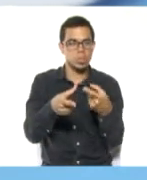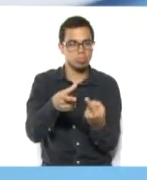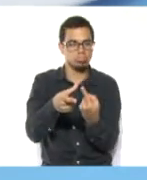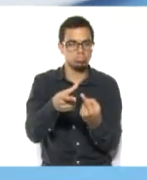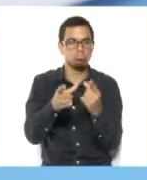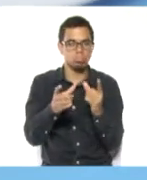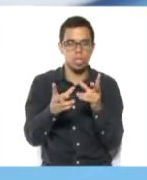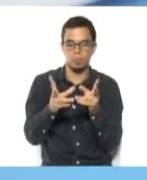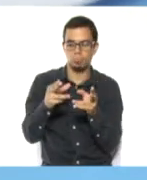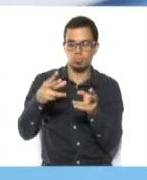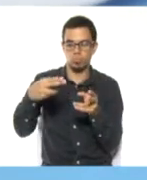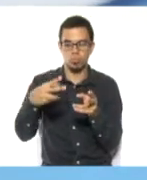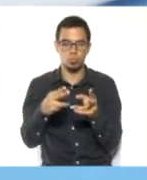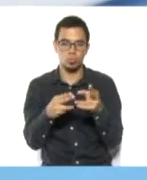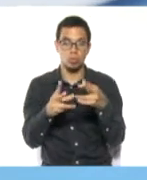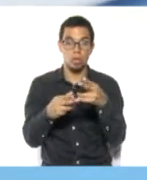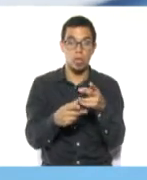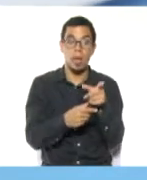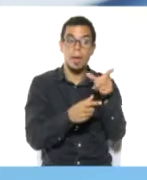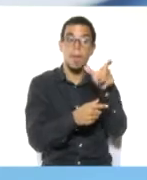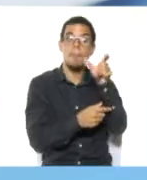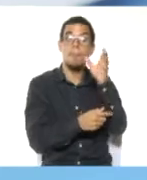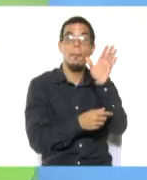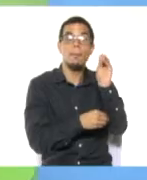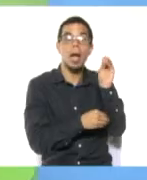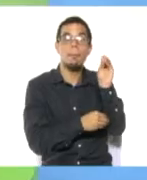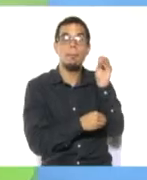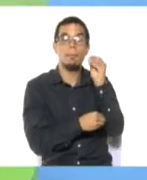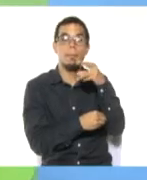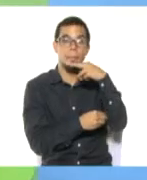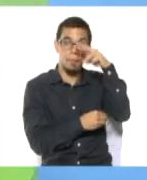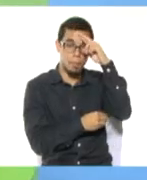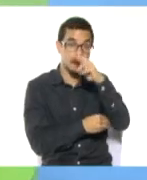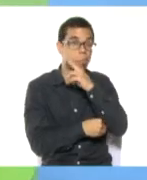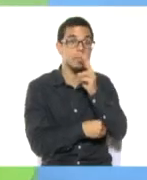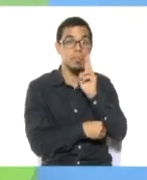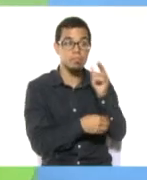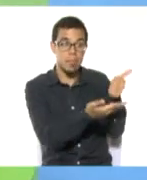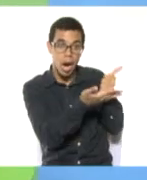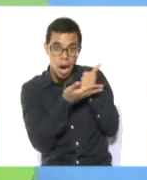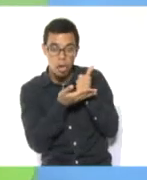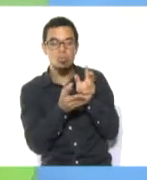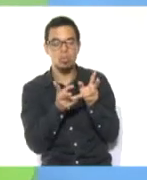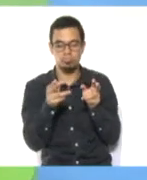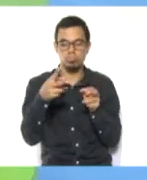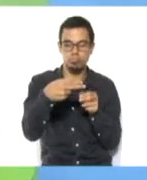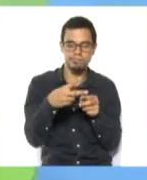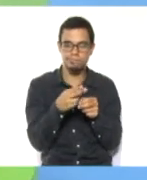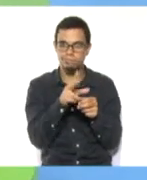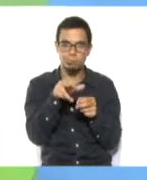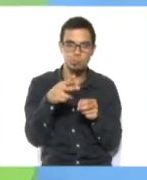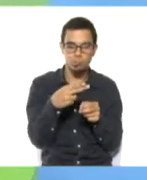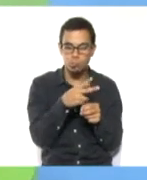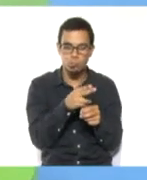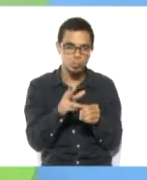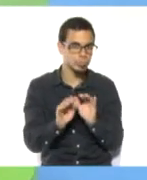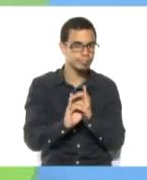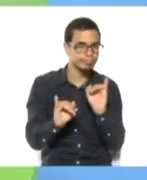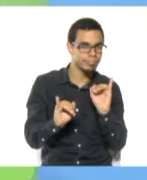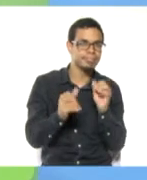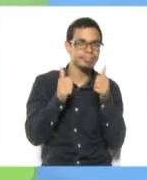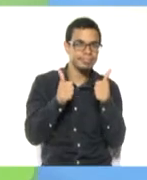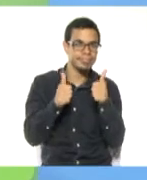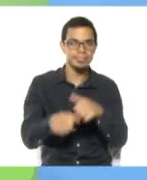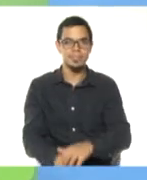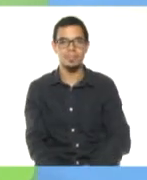representantes y no solamente podemos decorar nuestra casa, también podemos decorar nuestra calle donde vivimos. Recuerde que